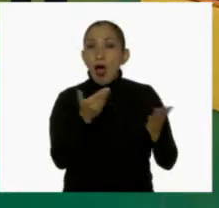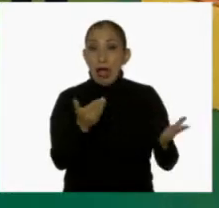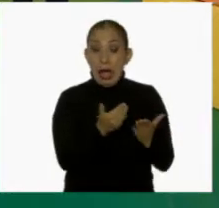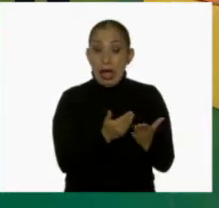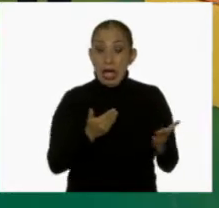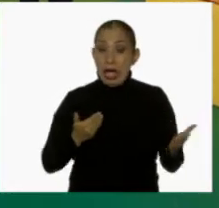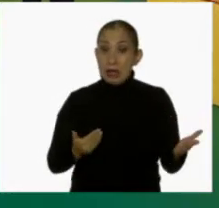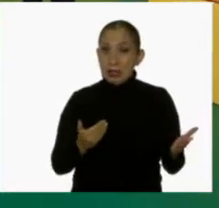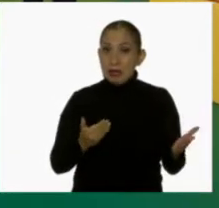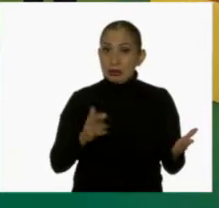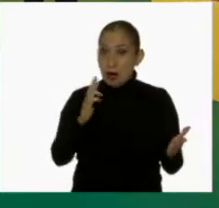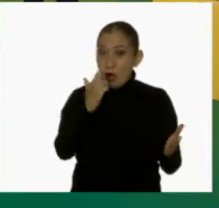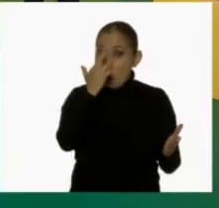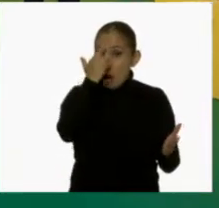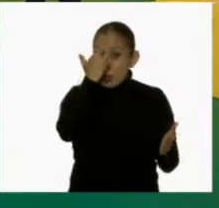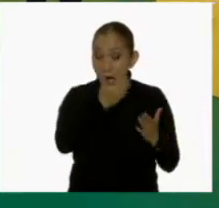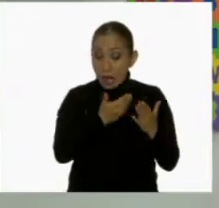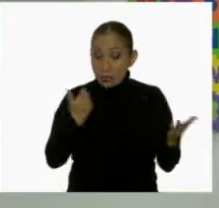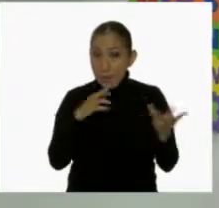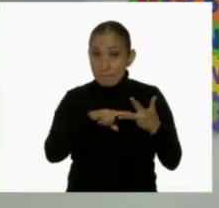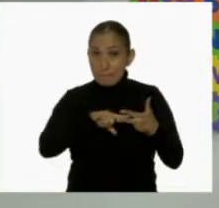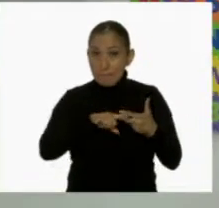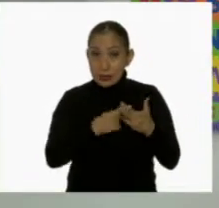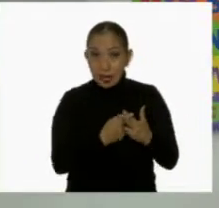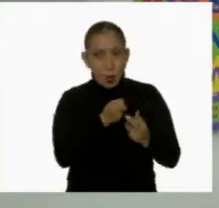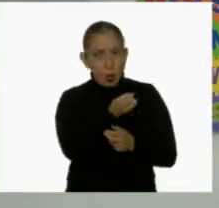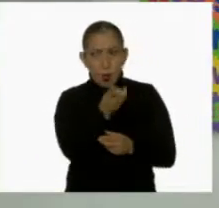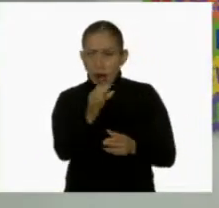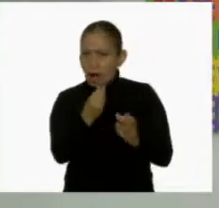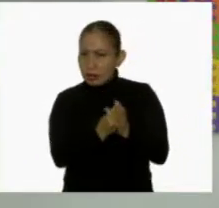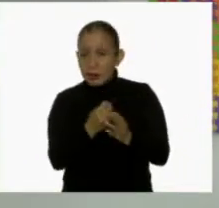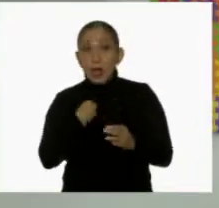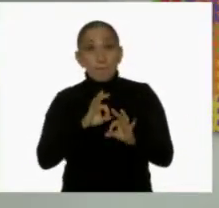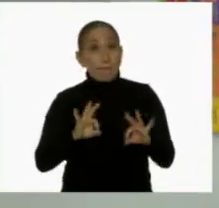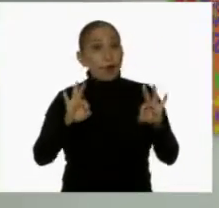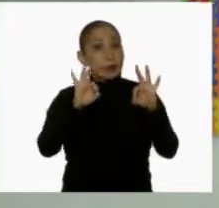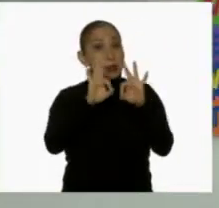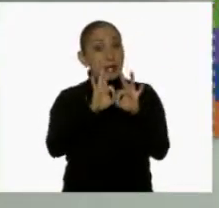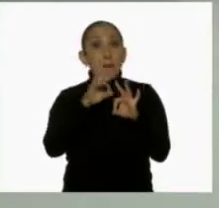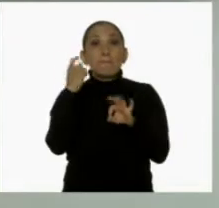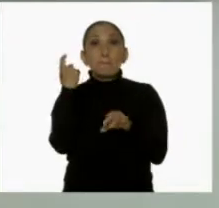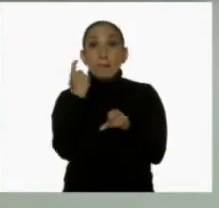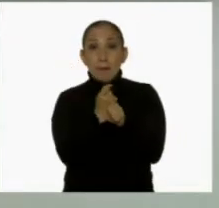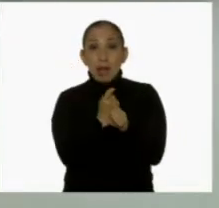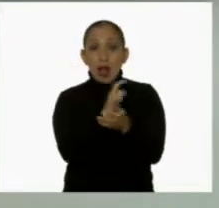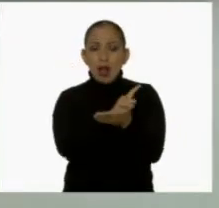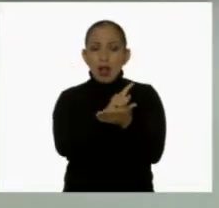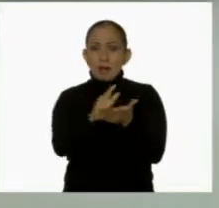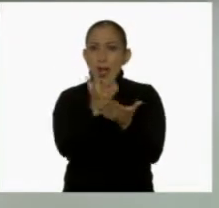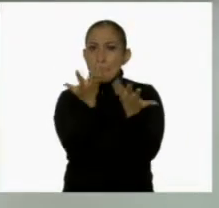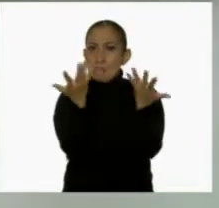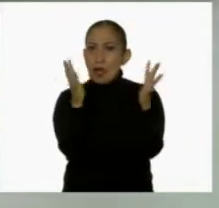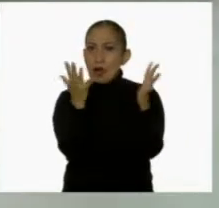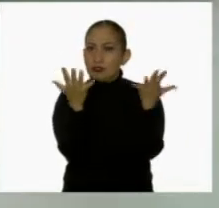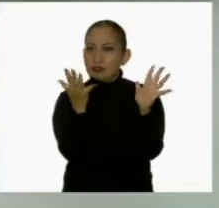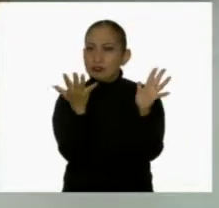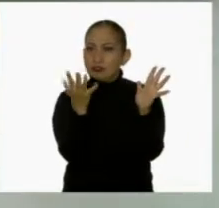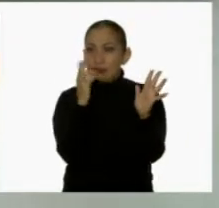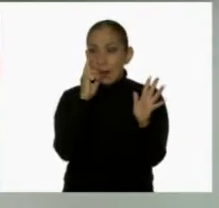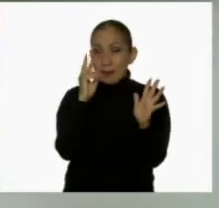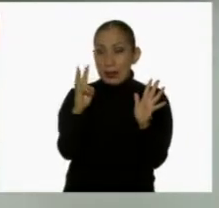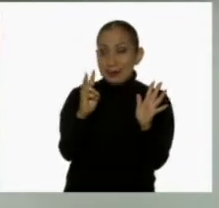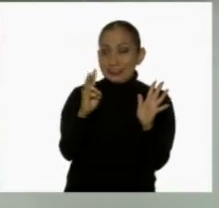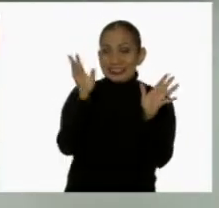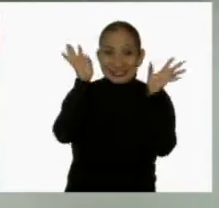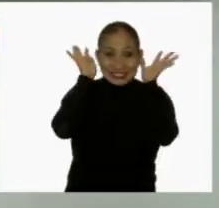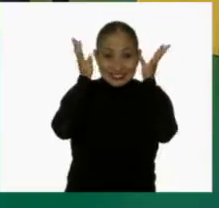antes? Recuerden que antes de comenzar con cualquier actividad es muy importante mantener limpias nuestras manos. Así que vamos de